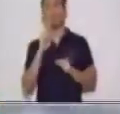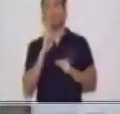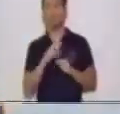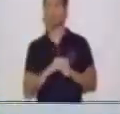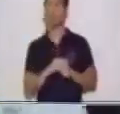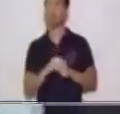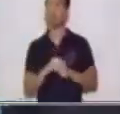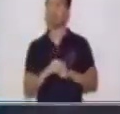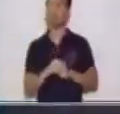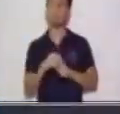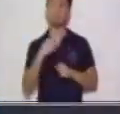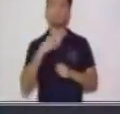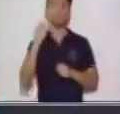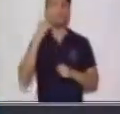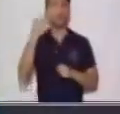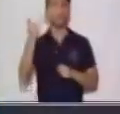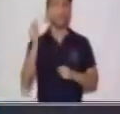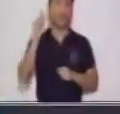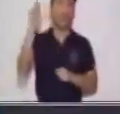Llamé a Luis.